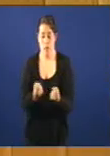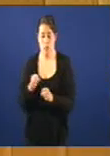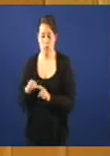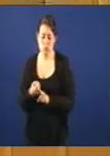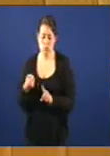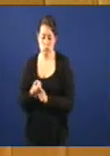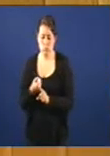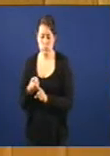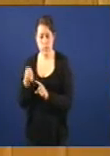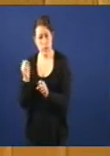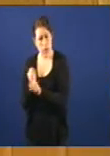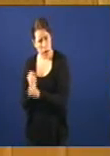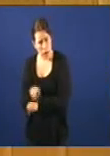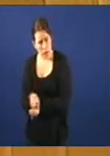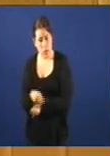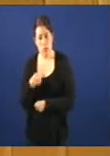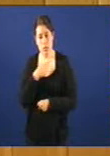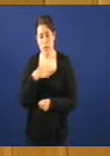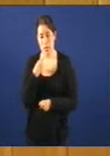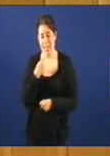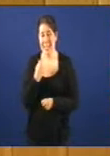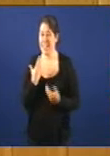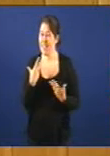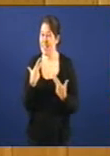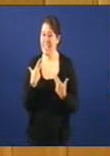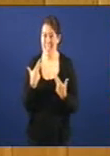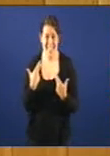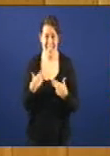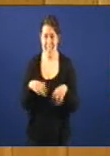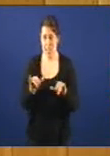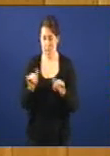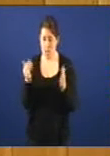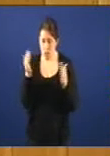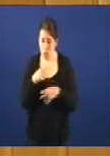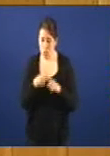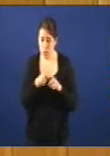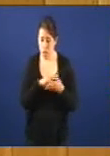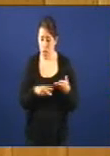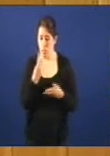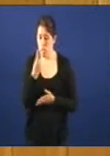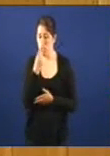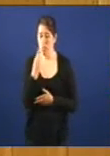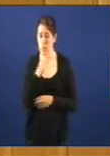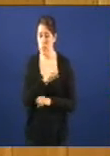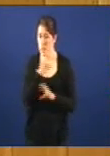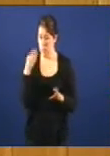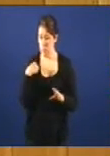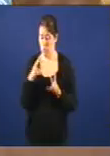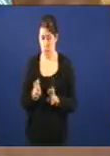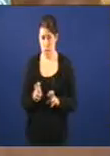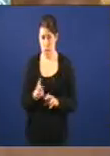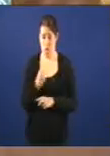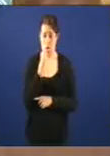simplemente lle quero decir unha cousa ninguna A Xunta de Galicia solo ten dous compromisos claros neste asunto